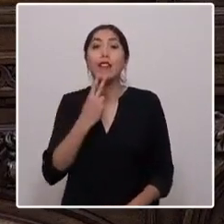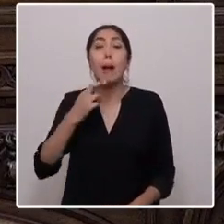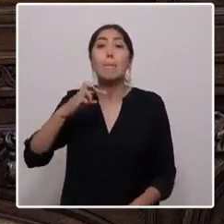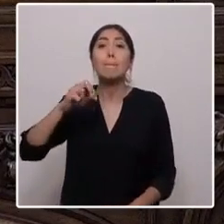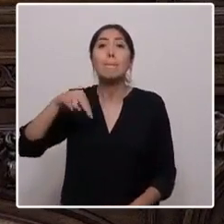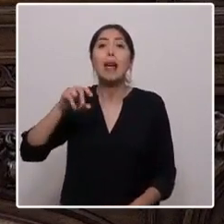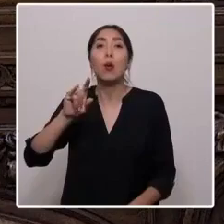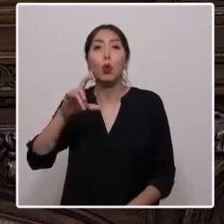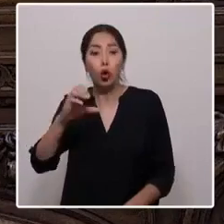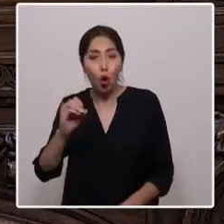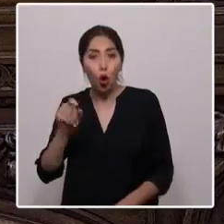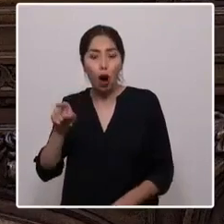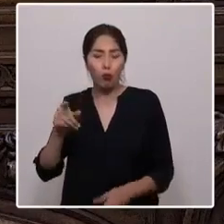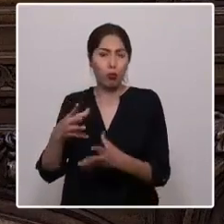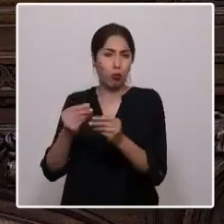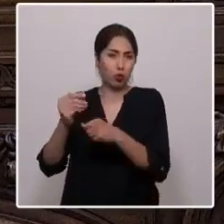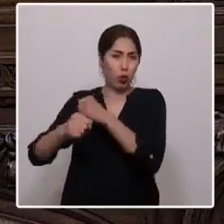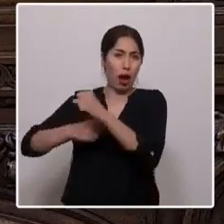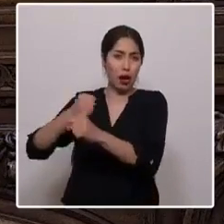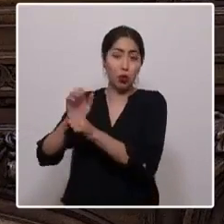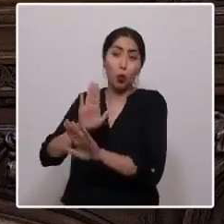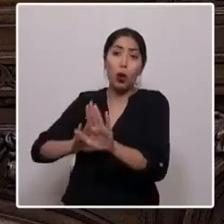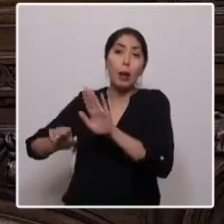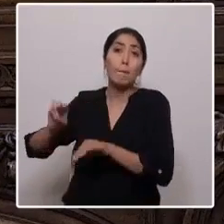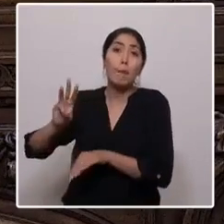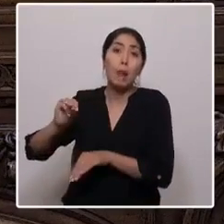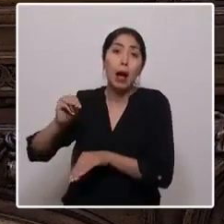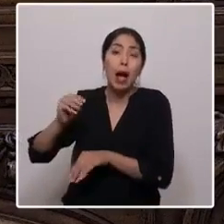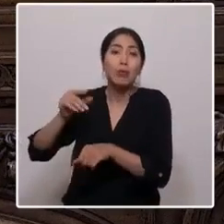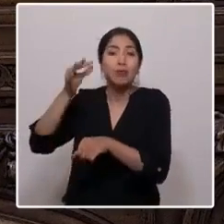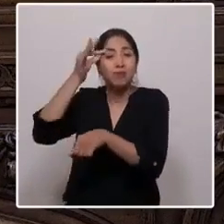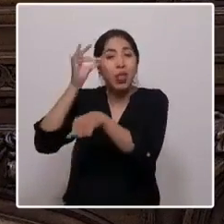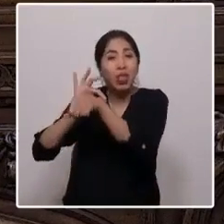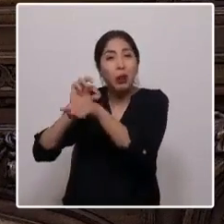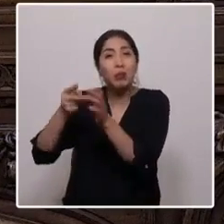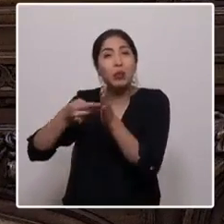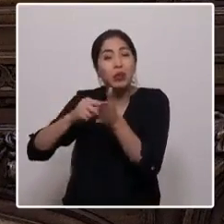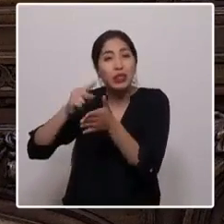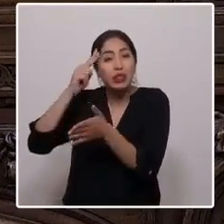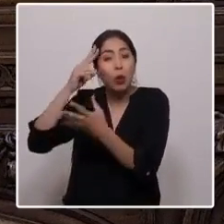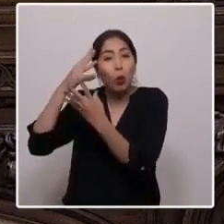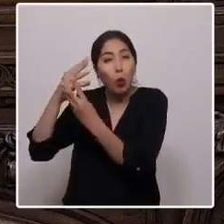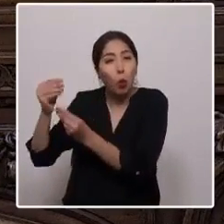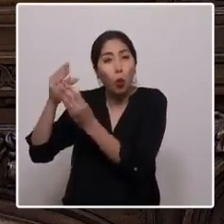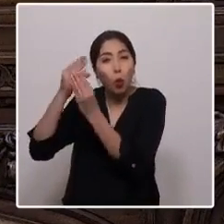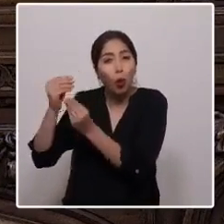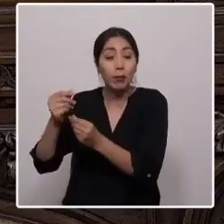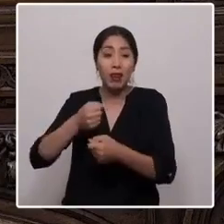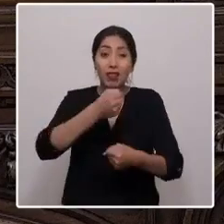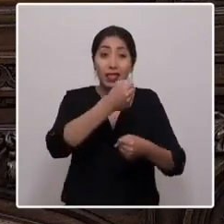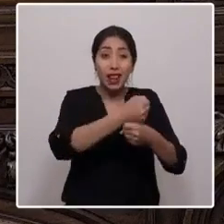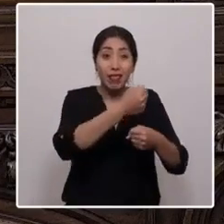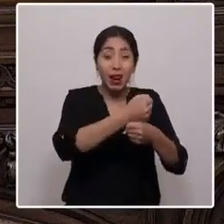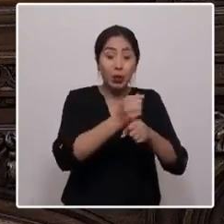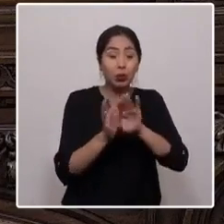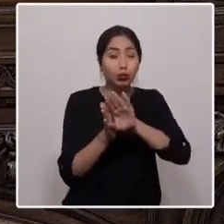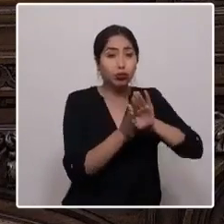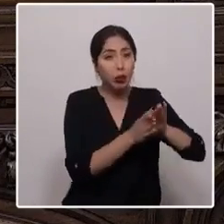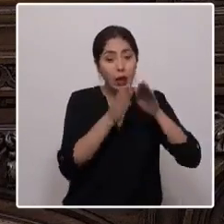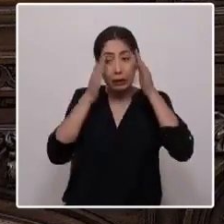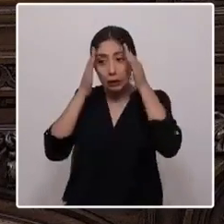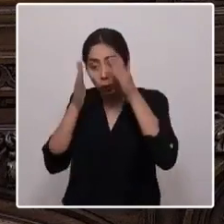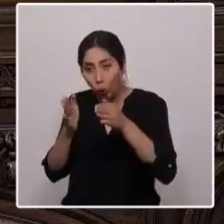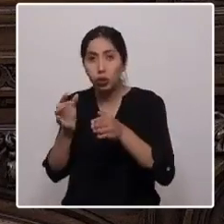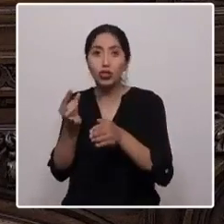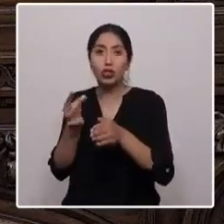a su mamá con Alzheimer. Realidad que la llevó a dejar su trabajo remunerado y dedicarse exclusivamente a una labor que tiene